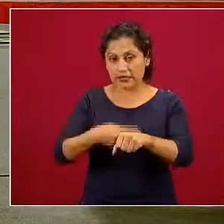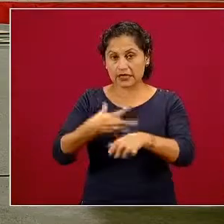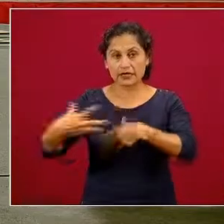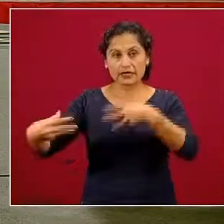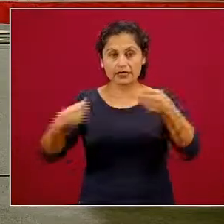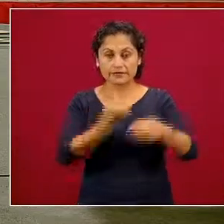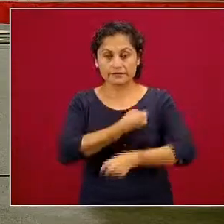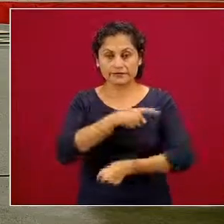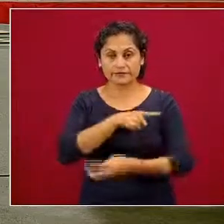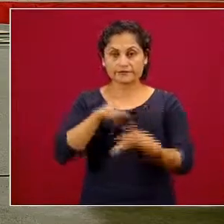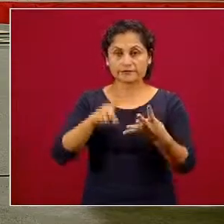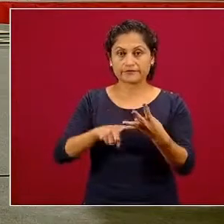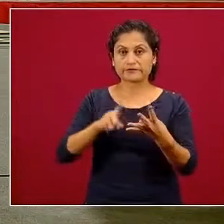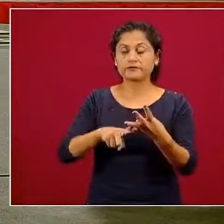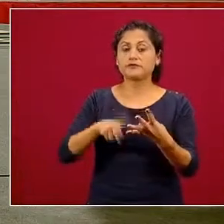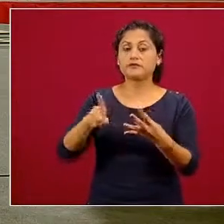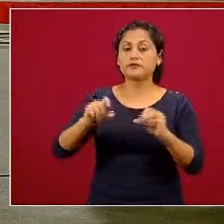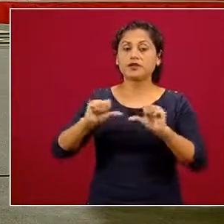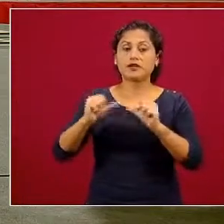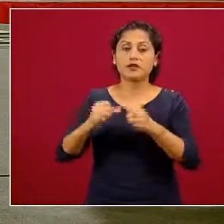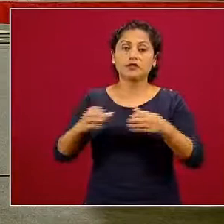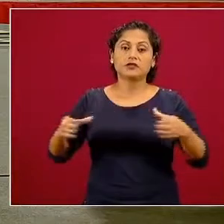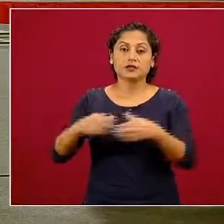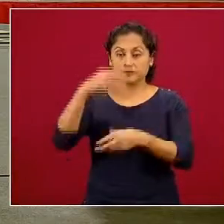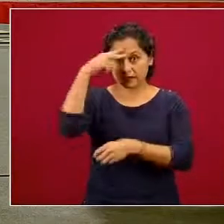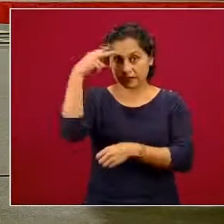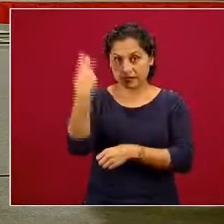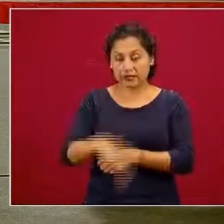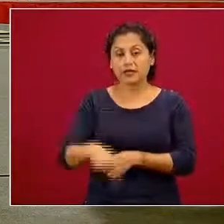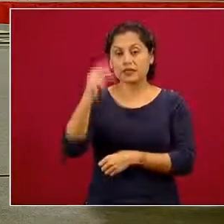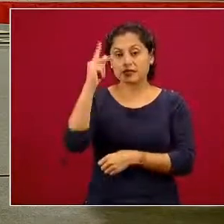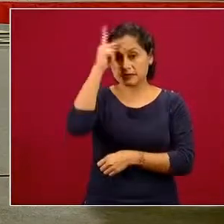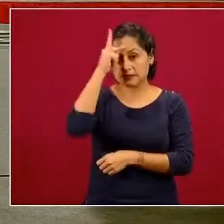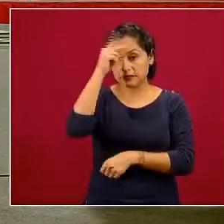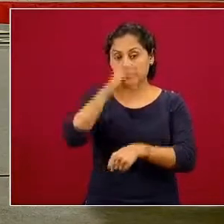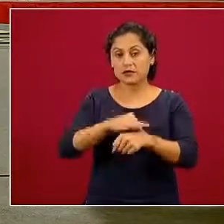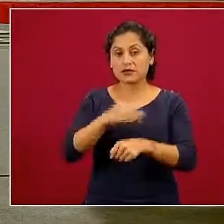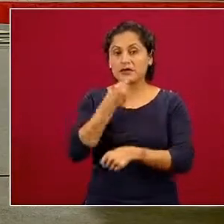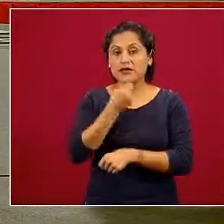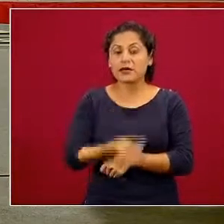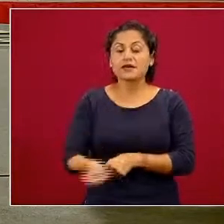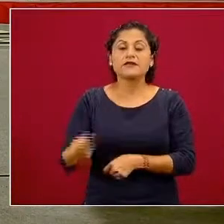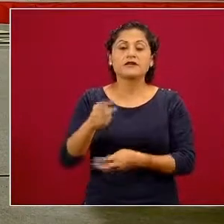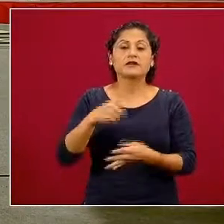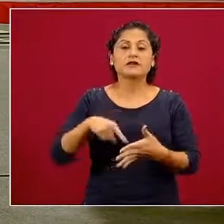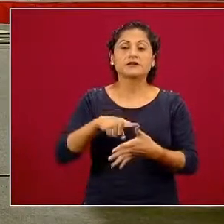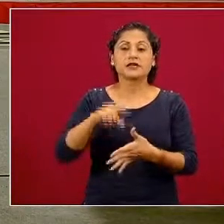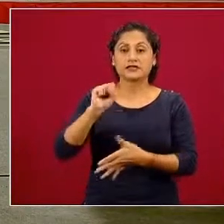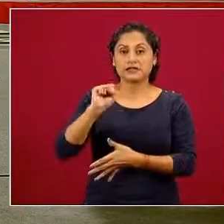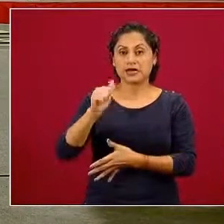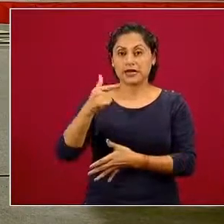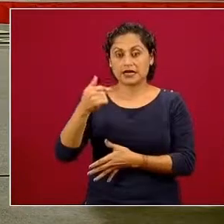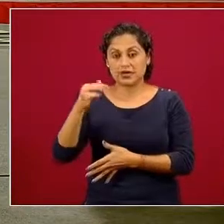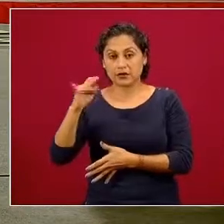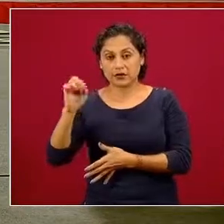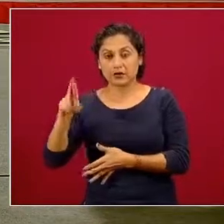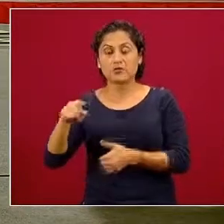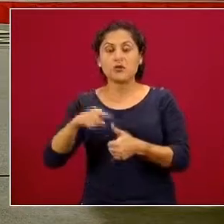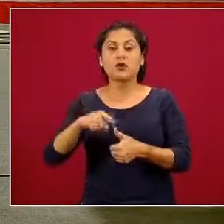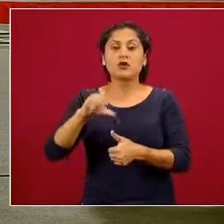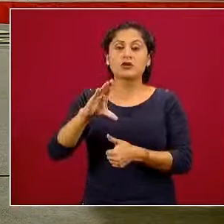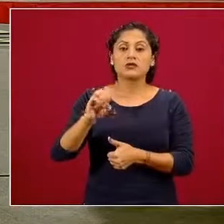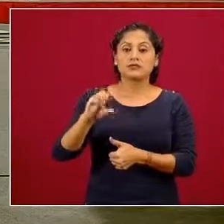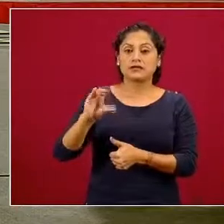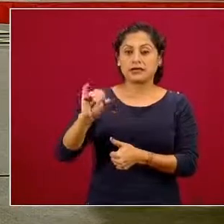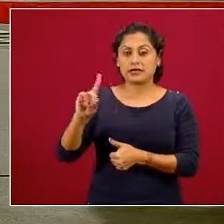Asociación Mexicana de Psiquiatría Infantil, el Centro Integral de Salud Mental de San Jerónimo, los Centros de Integración Juvenil,